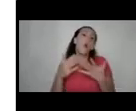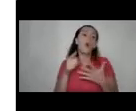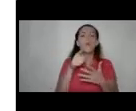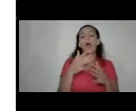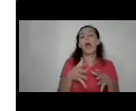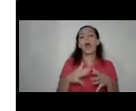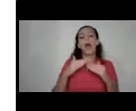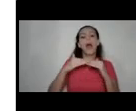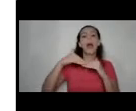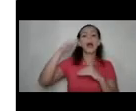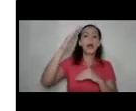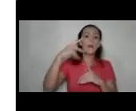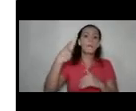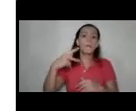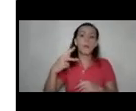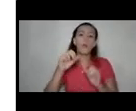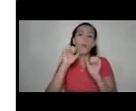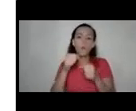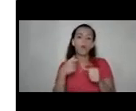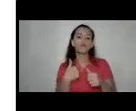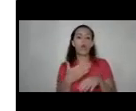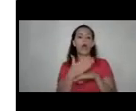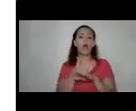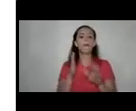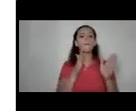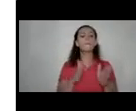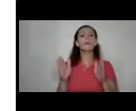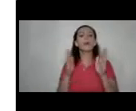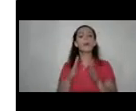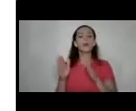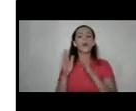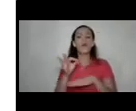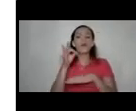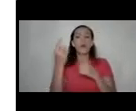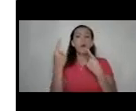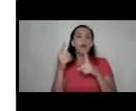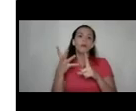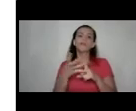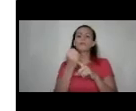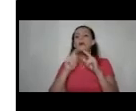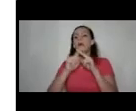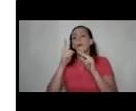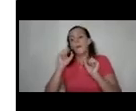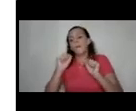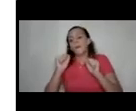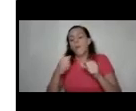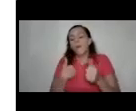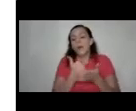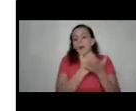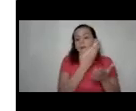riesgo puedo irme preparando para incidir dentro de lo que estén mis posibilidades en ese tema